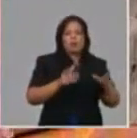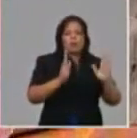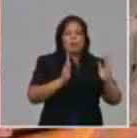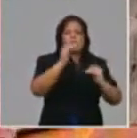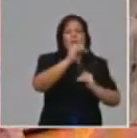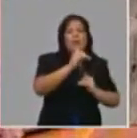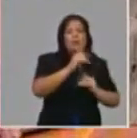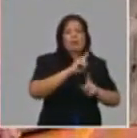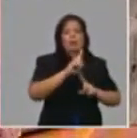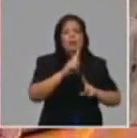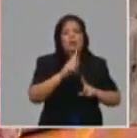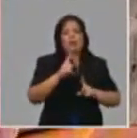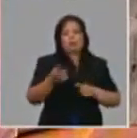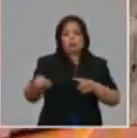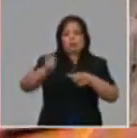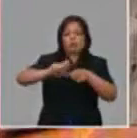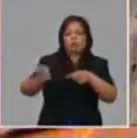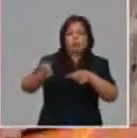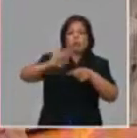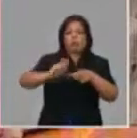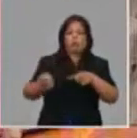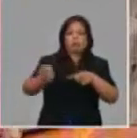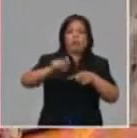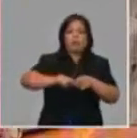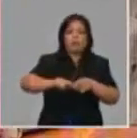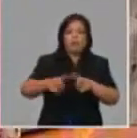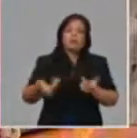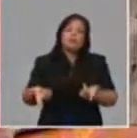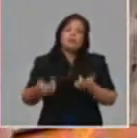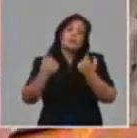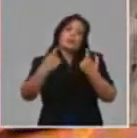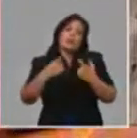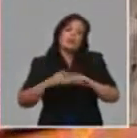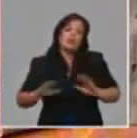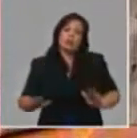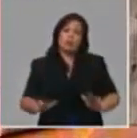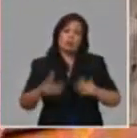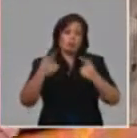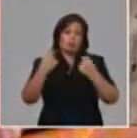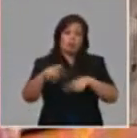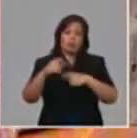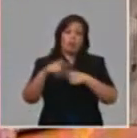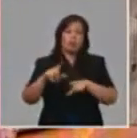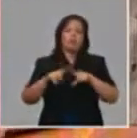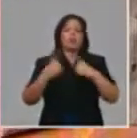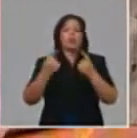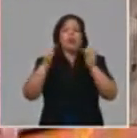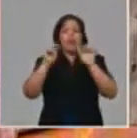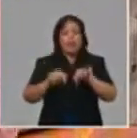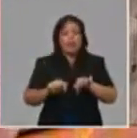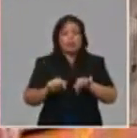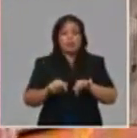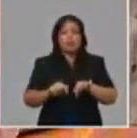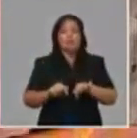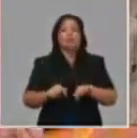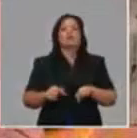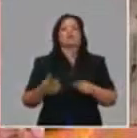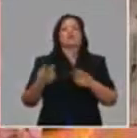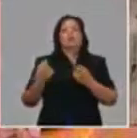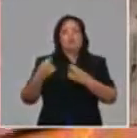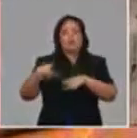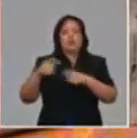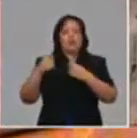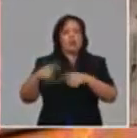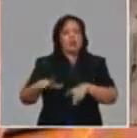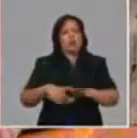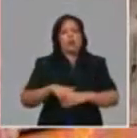dependientes, a nuestros bodegueros, y también a ese combate popular, a que sea el producto que llegó a la unidad y no limitar a la oferta, porque no